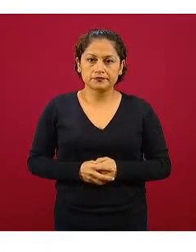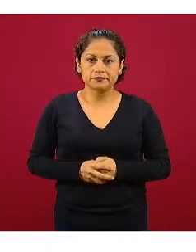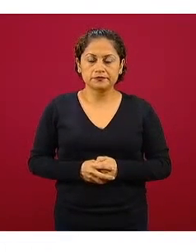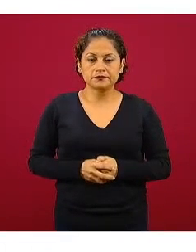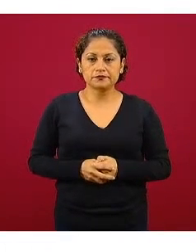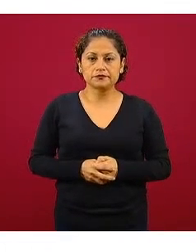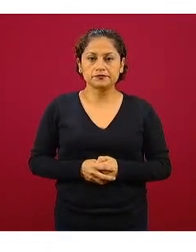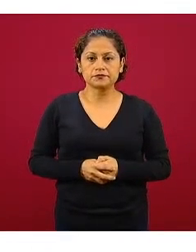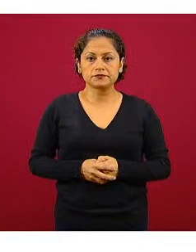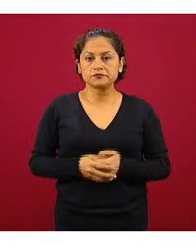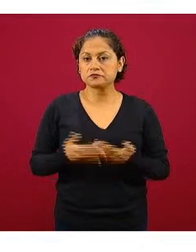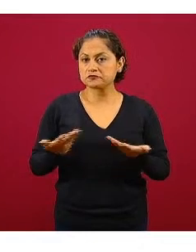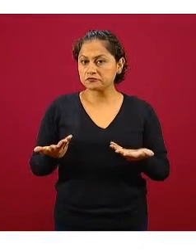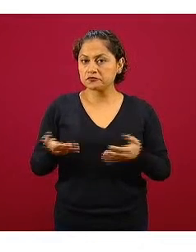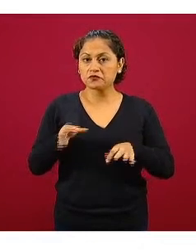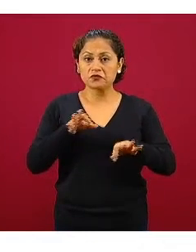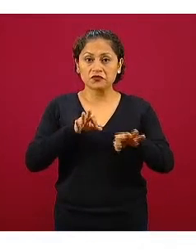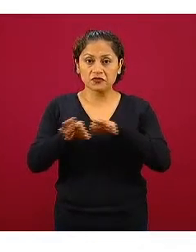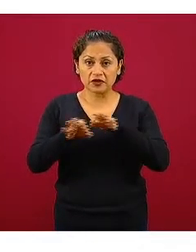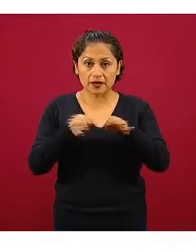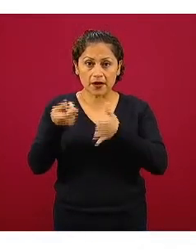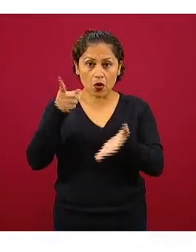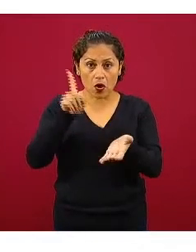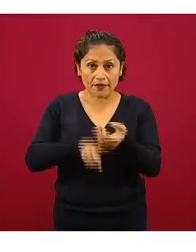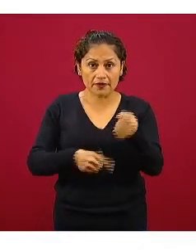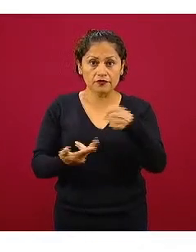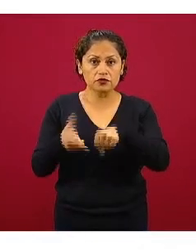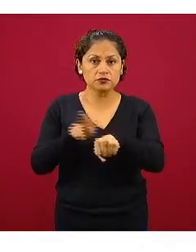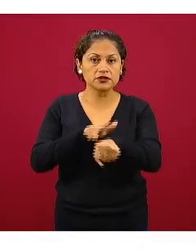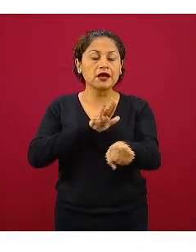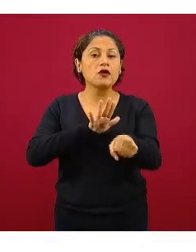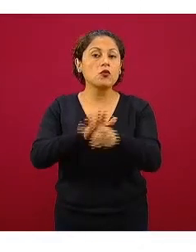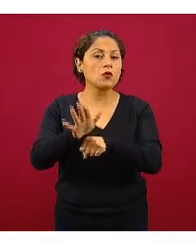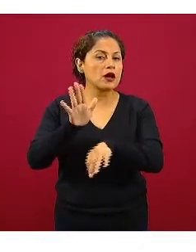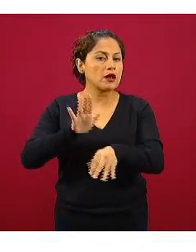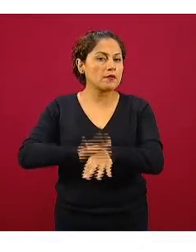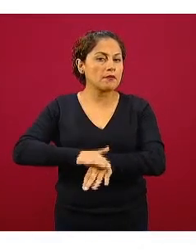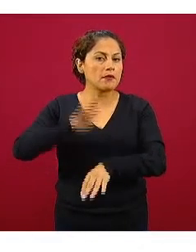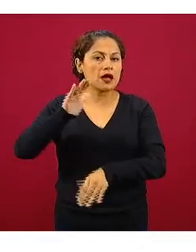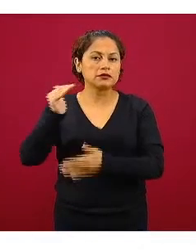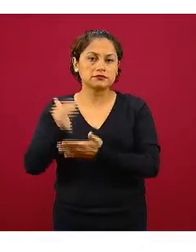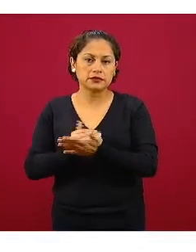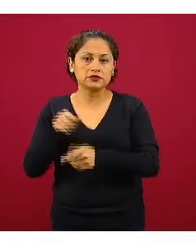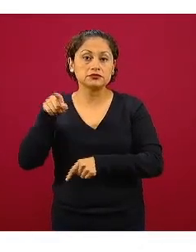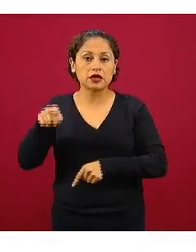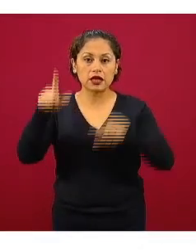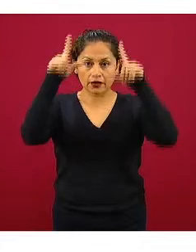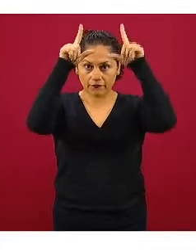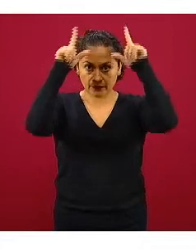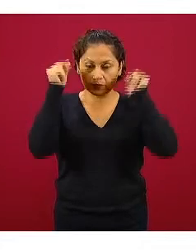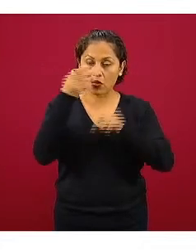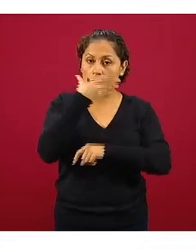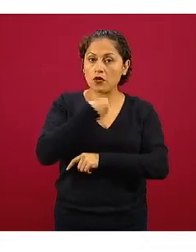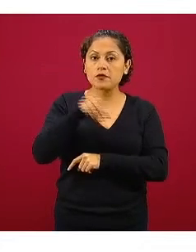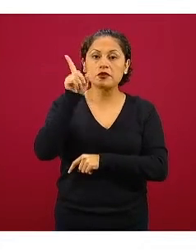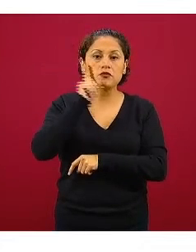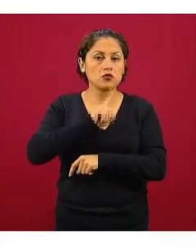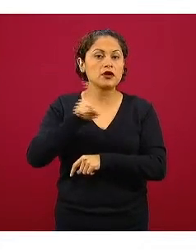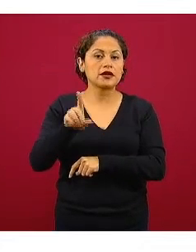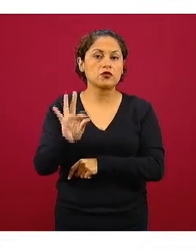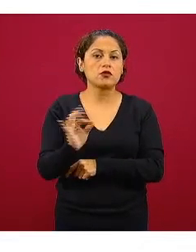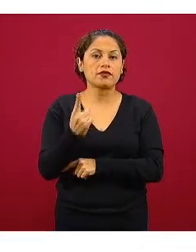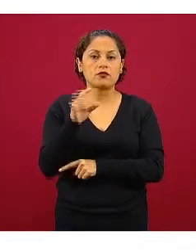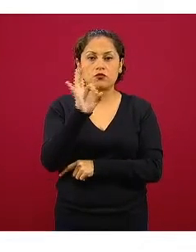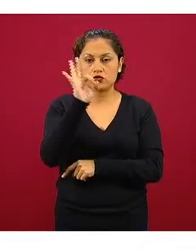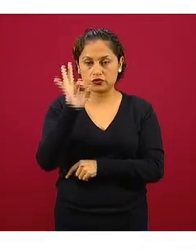por profesión o por ocupación concreta ahí está nuestros compañeros enfermeras y enfermeros representan 41